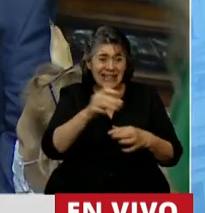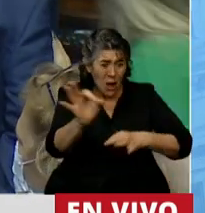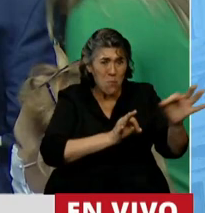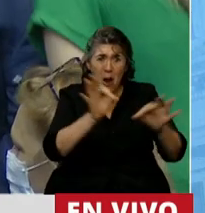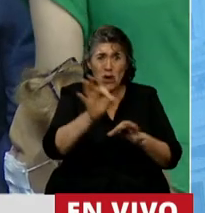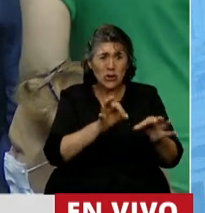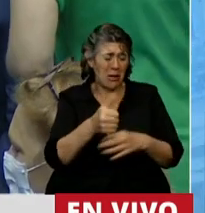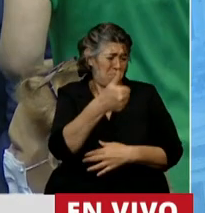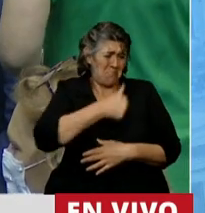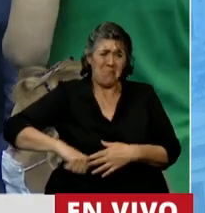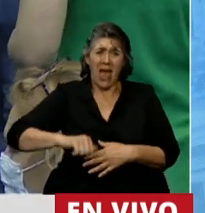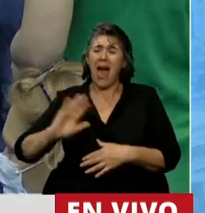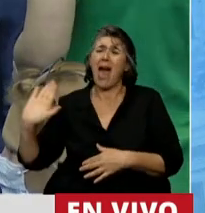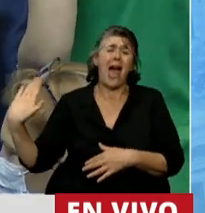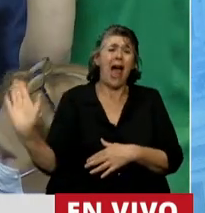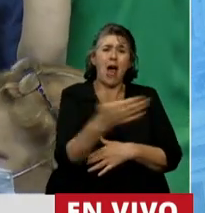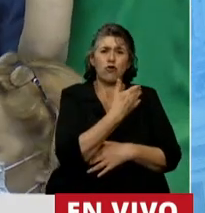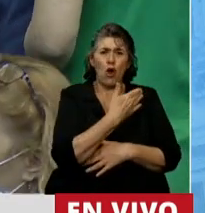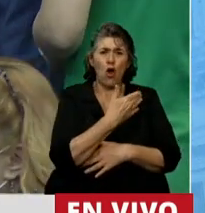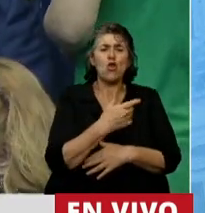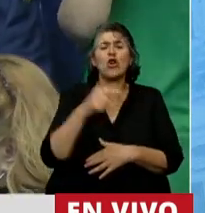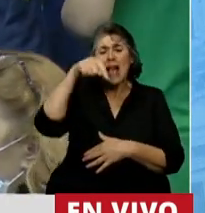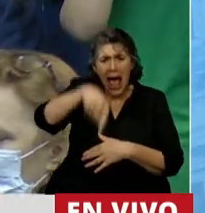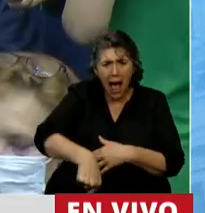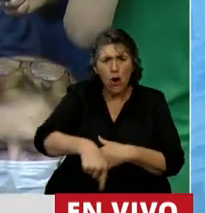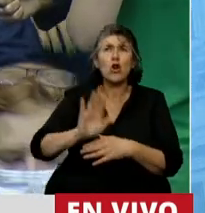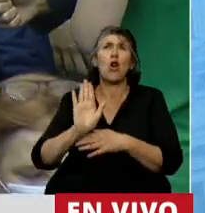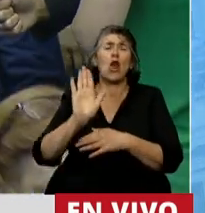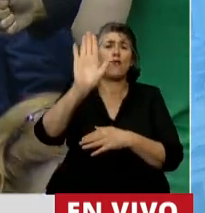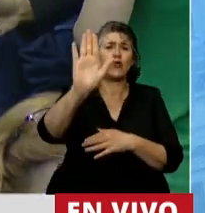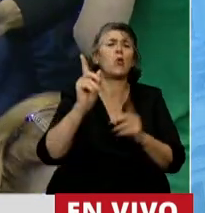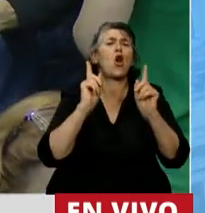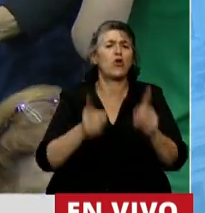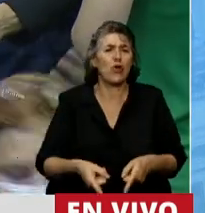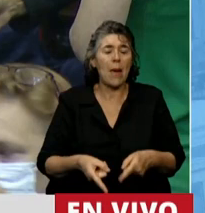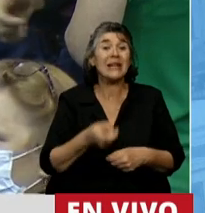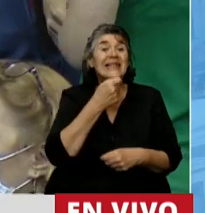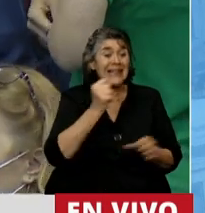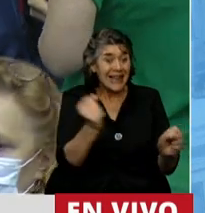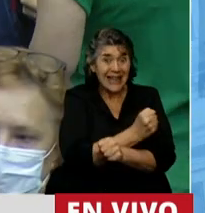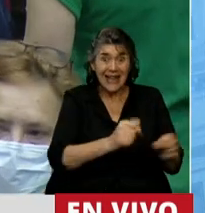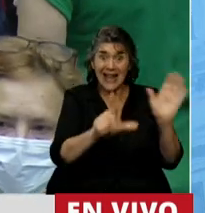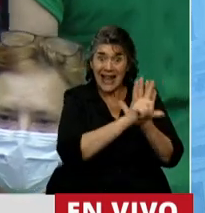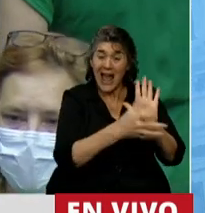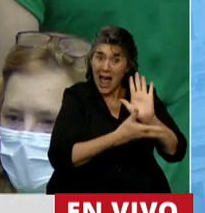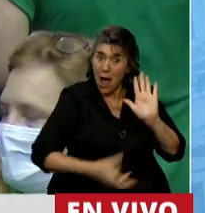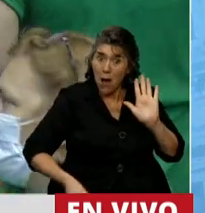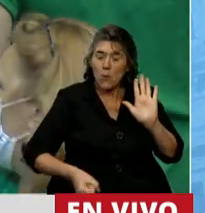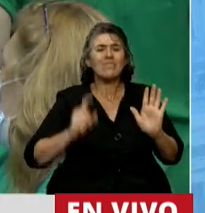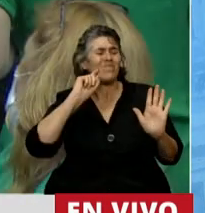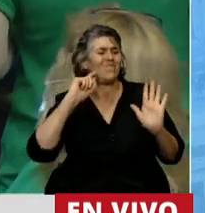presente y su futuro, el de la Nación, porque legalizar el aborto lesiona y vulnera el respeto a la vida.